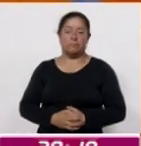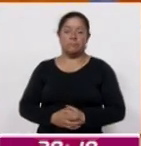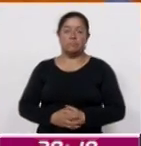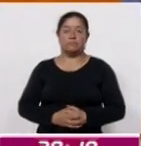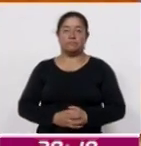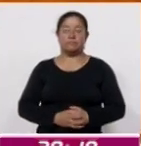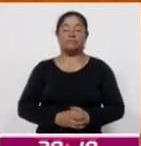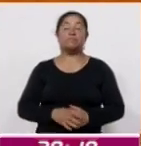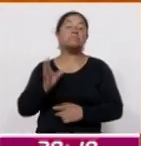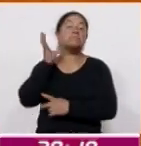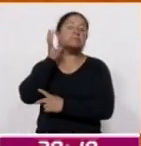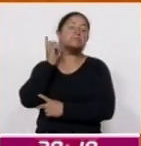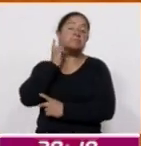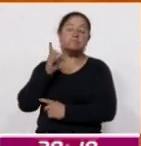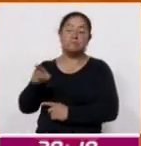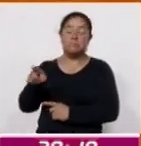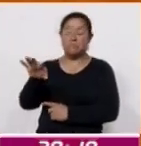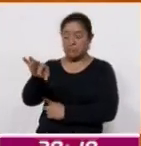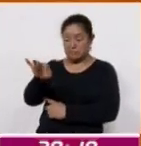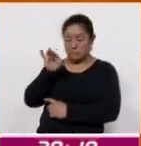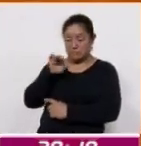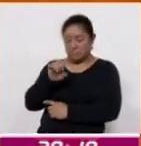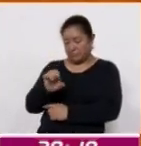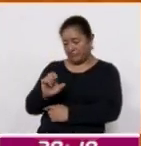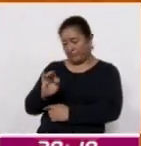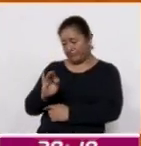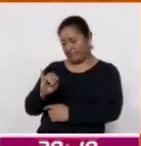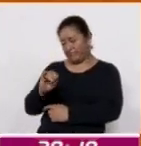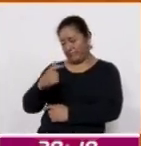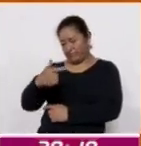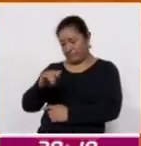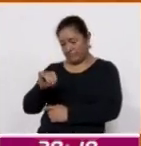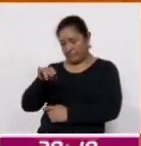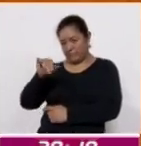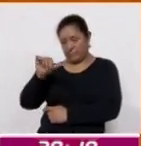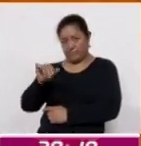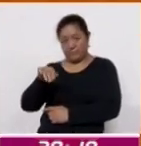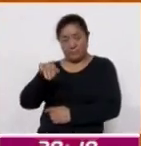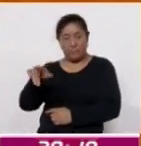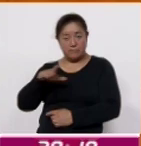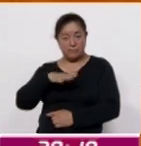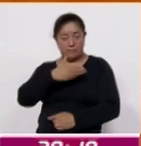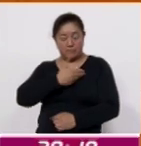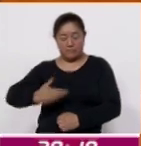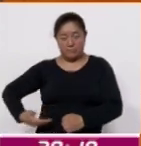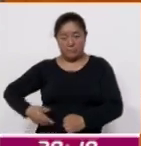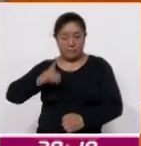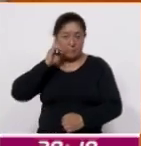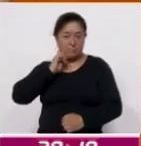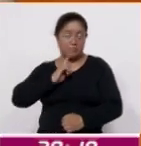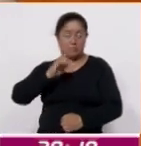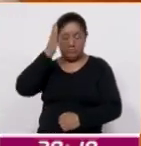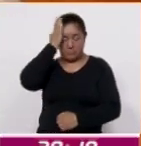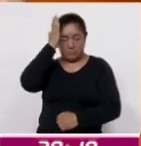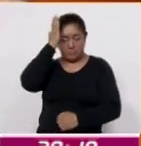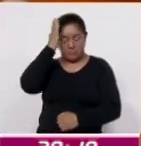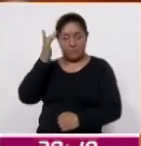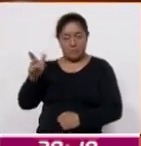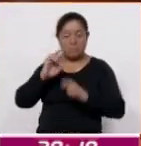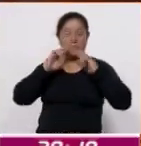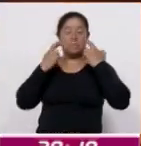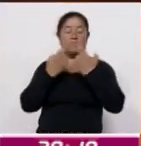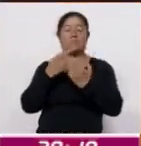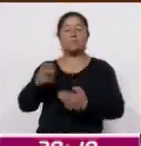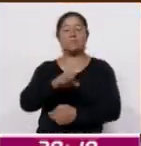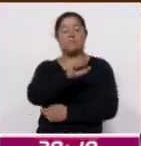La Cámara de Diputados eligió a Ifigenia Martínez como presidenta de la Mesa Directiva para el primer periodo ordinario de sesiones de la